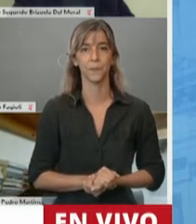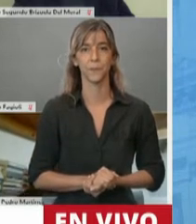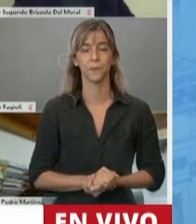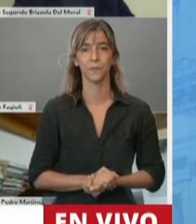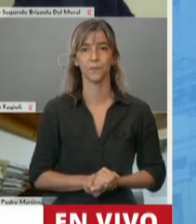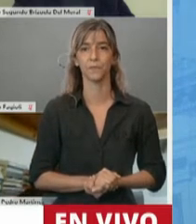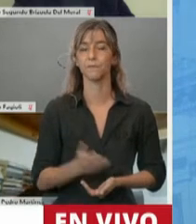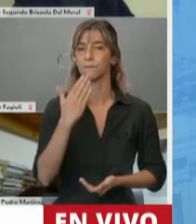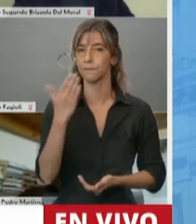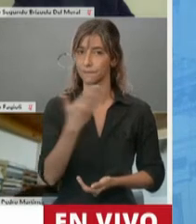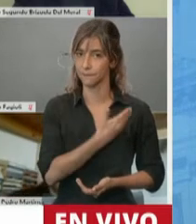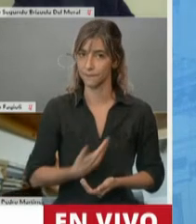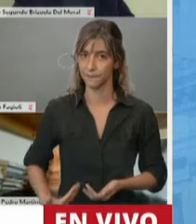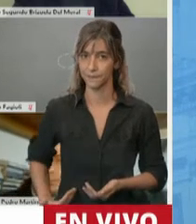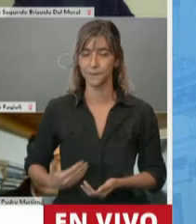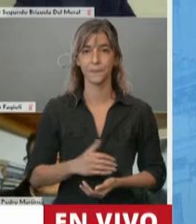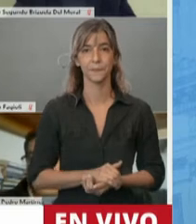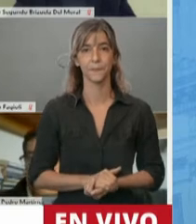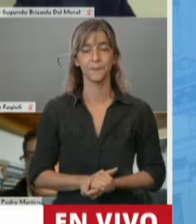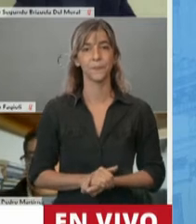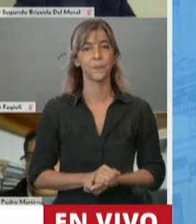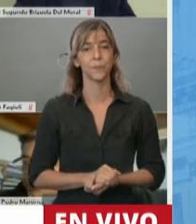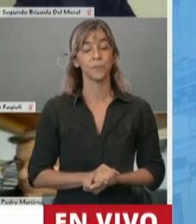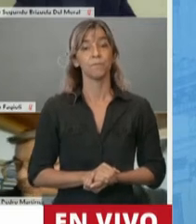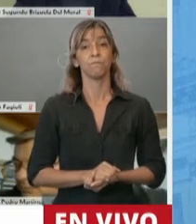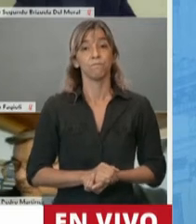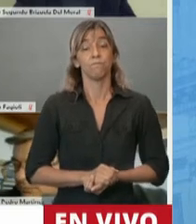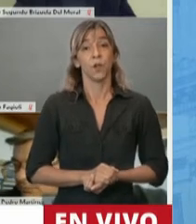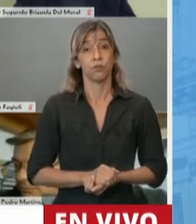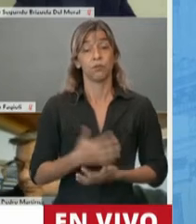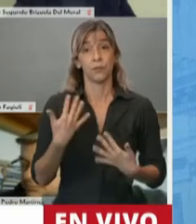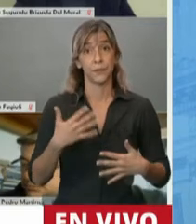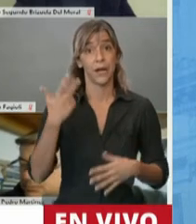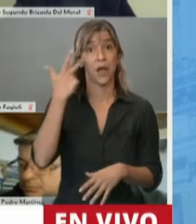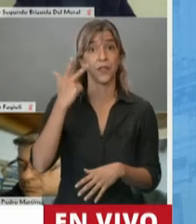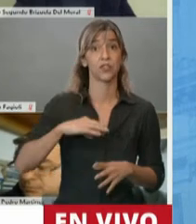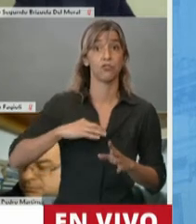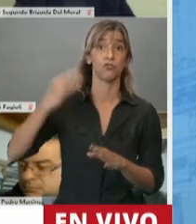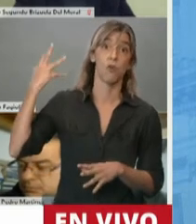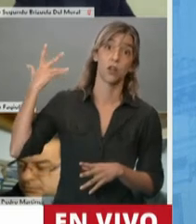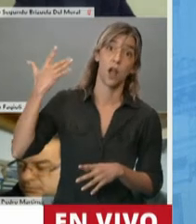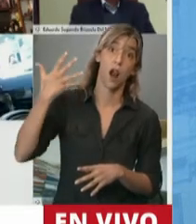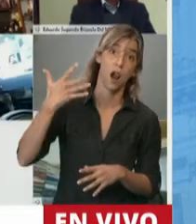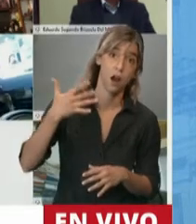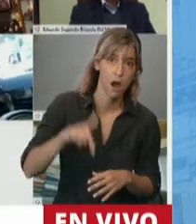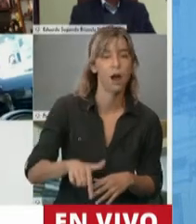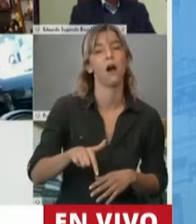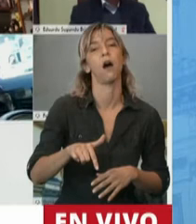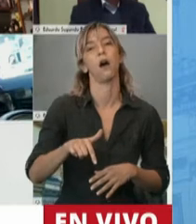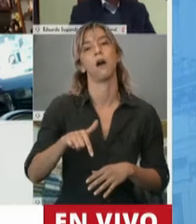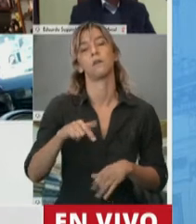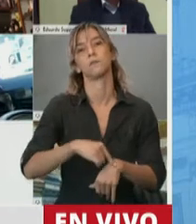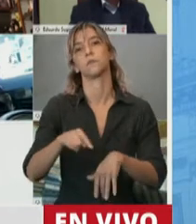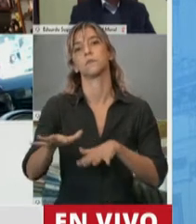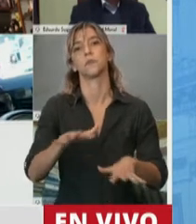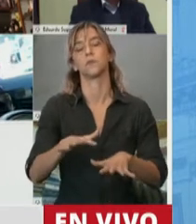Gracias, señor presidente. Después de 18 años y forzados por los acontecimientos, estamos dando respuestas